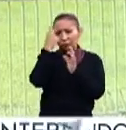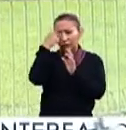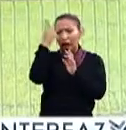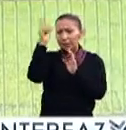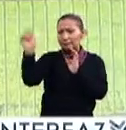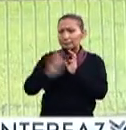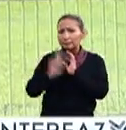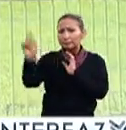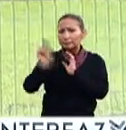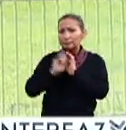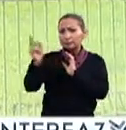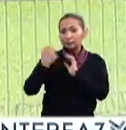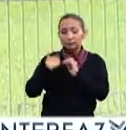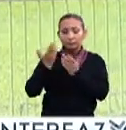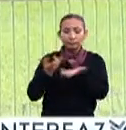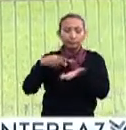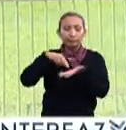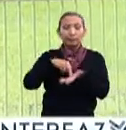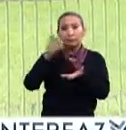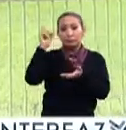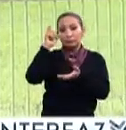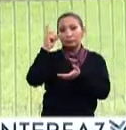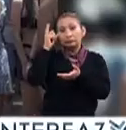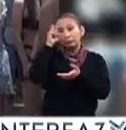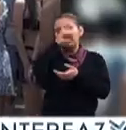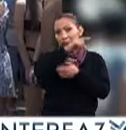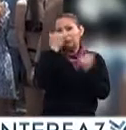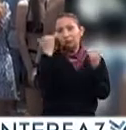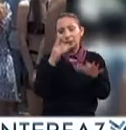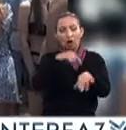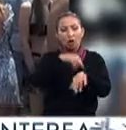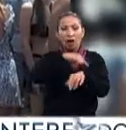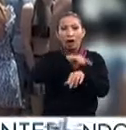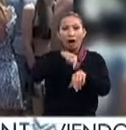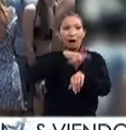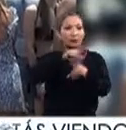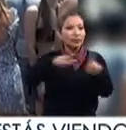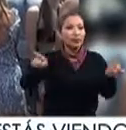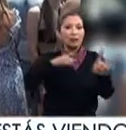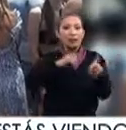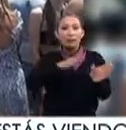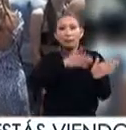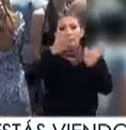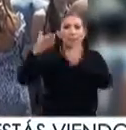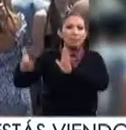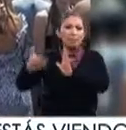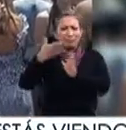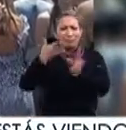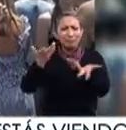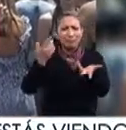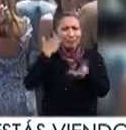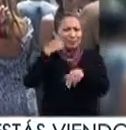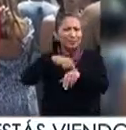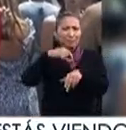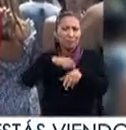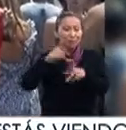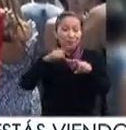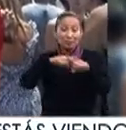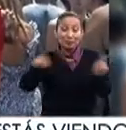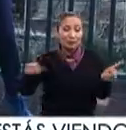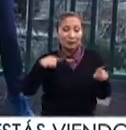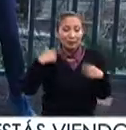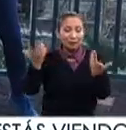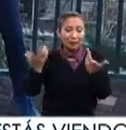y bueno, me levantaba, te cuesta también trabajo por el horario, ¿no? Dos horas más y bueno,